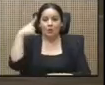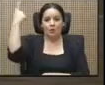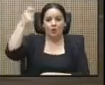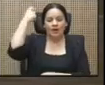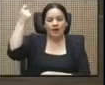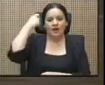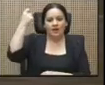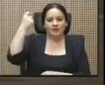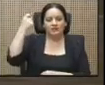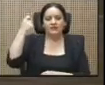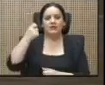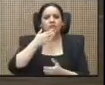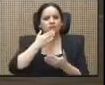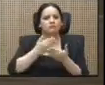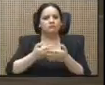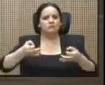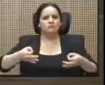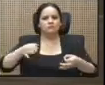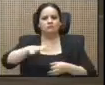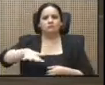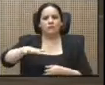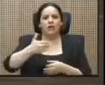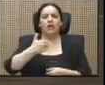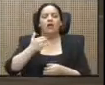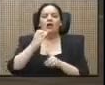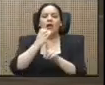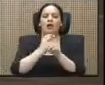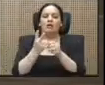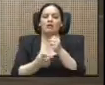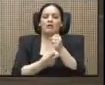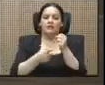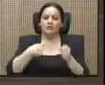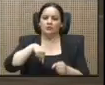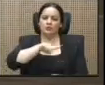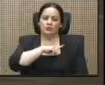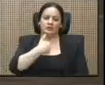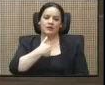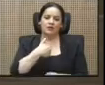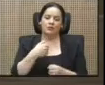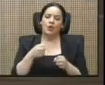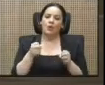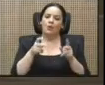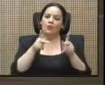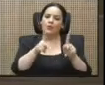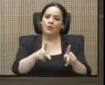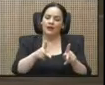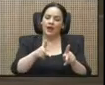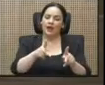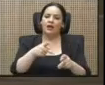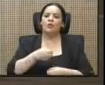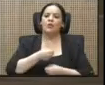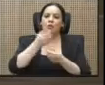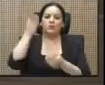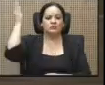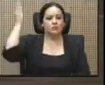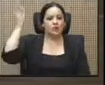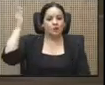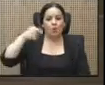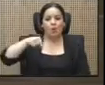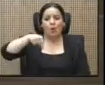Y nosotros así cada vez que tenemos oportunidad lo exponemos. Hoy, le reitero,